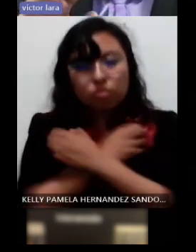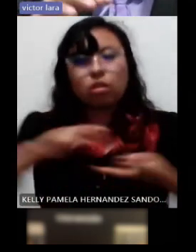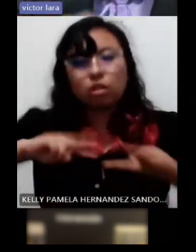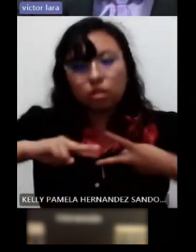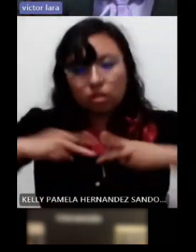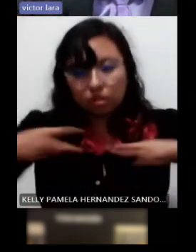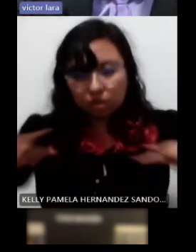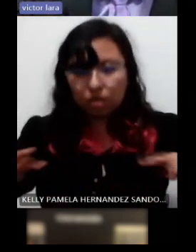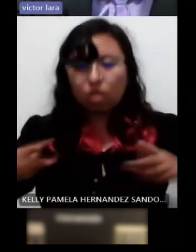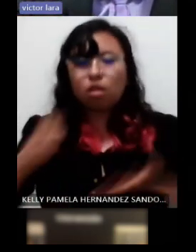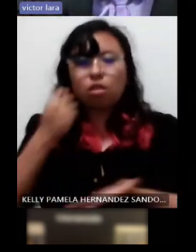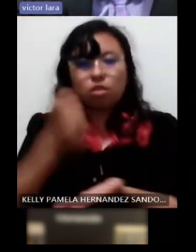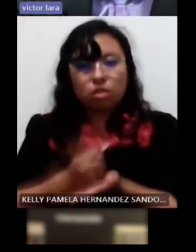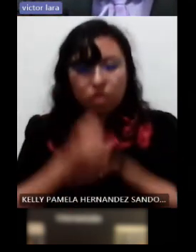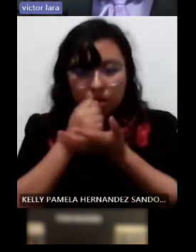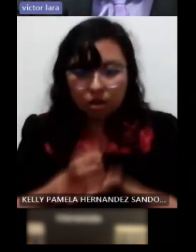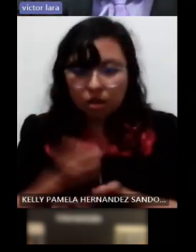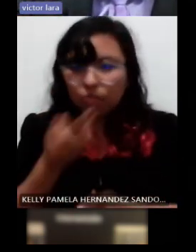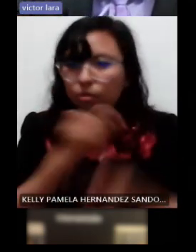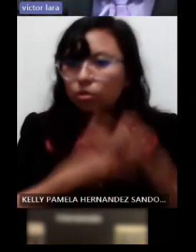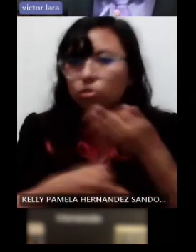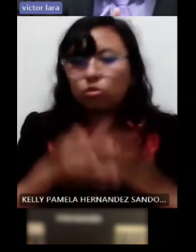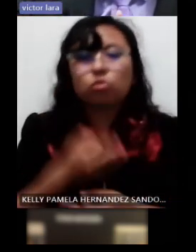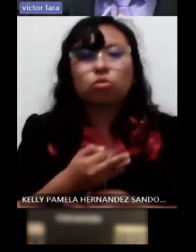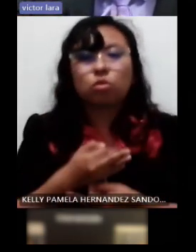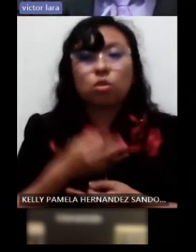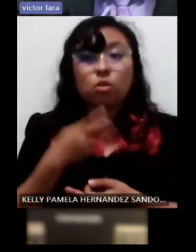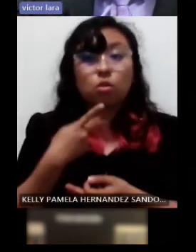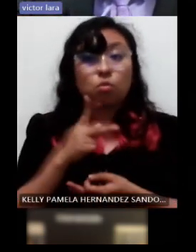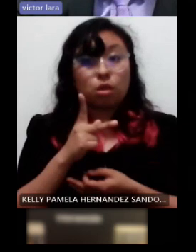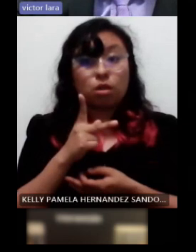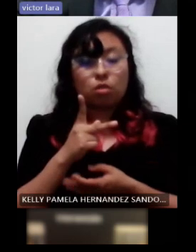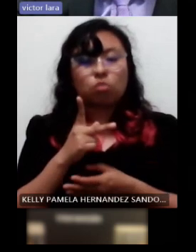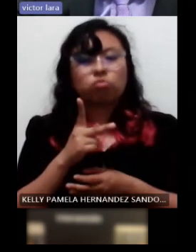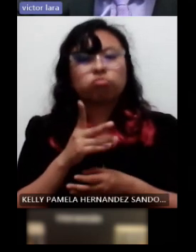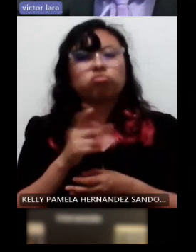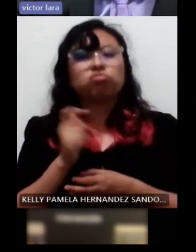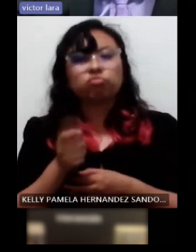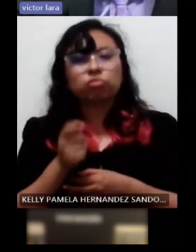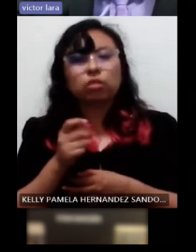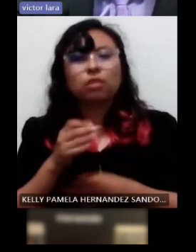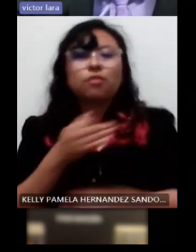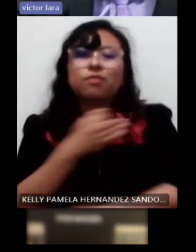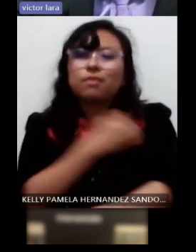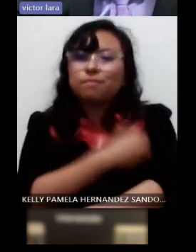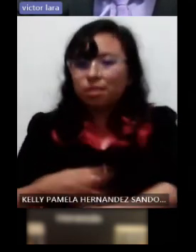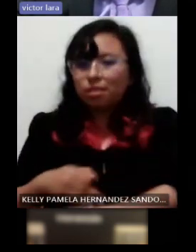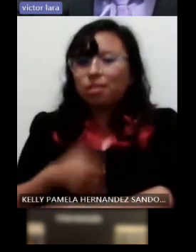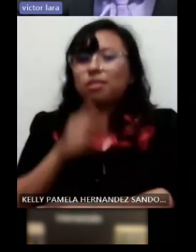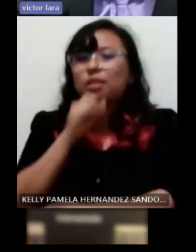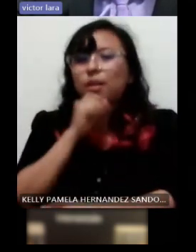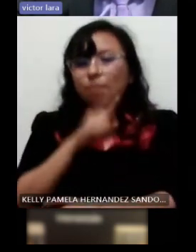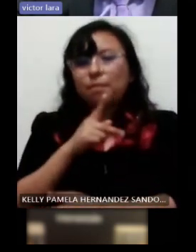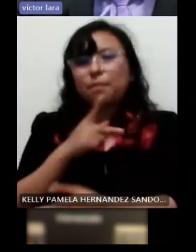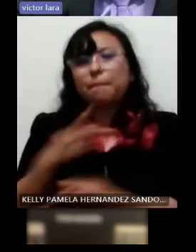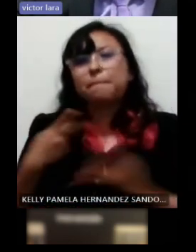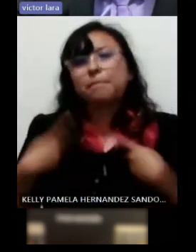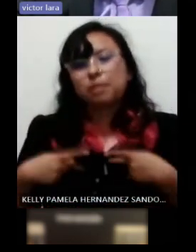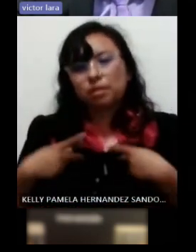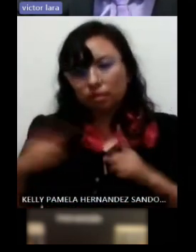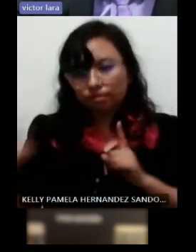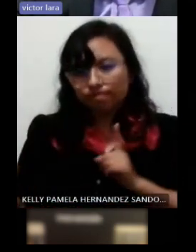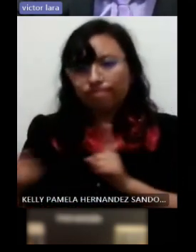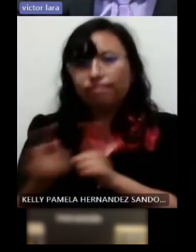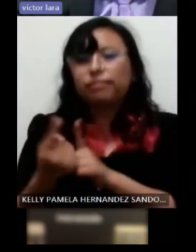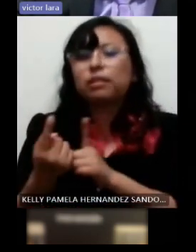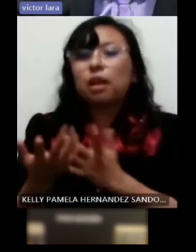rehabilitadores terapeutas absolutamente todos pero sobre todo familiares y pacientes si ese vínculo o ese núcleo